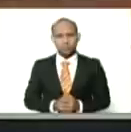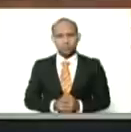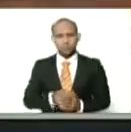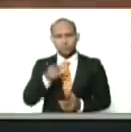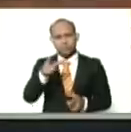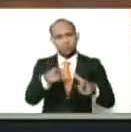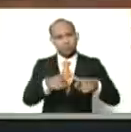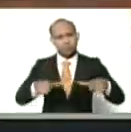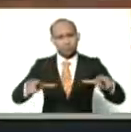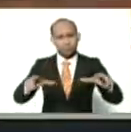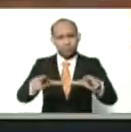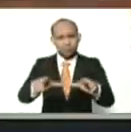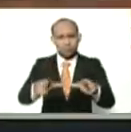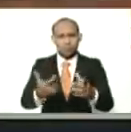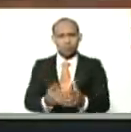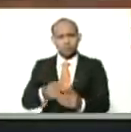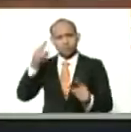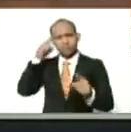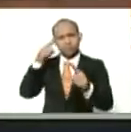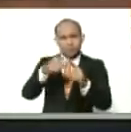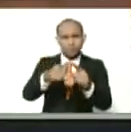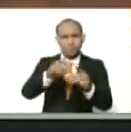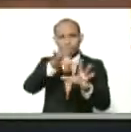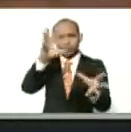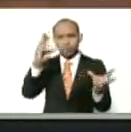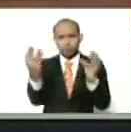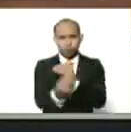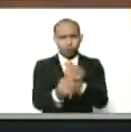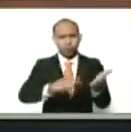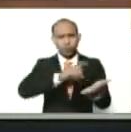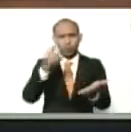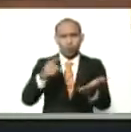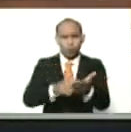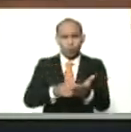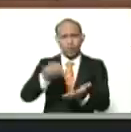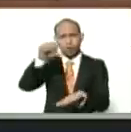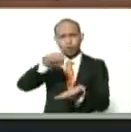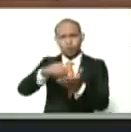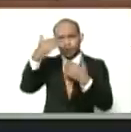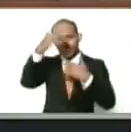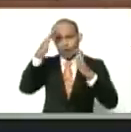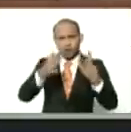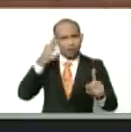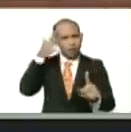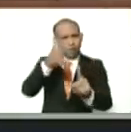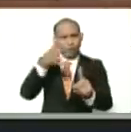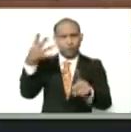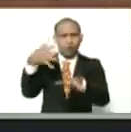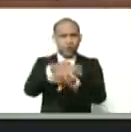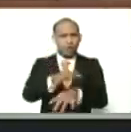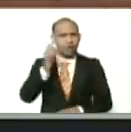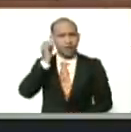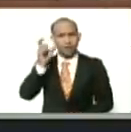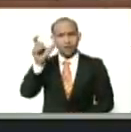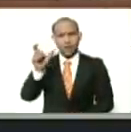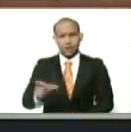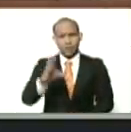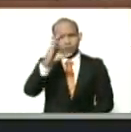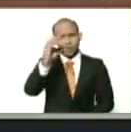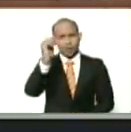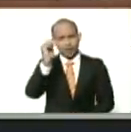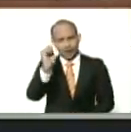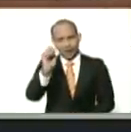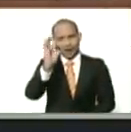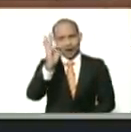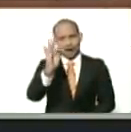esto se trata, la adecuación, de las instalaciones, del centro de atención, y formación integral, de la mujer, CAFIN, en